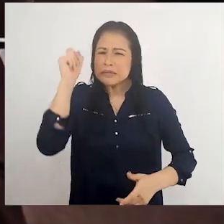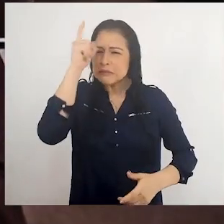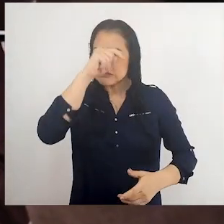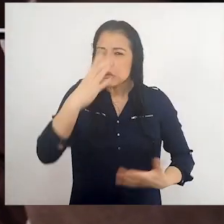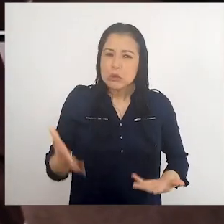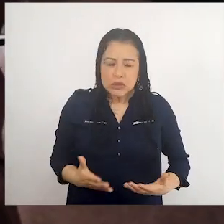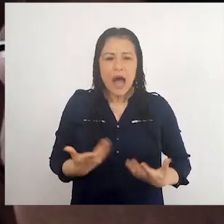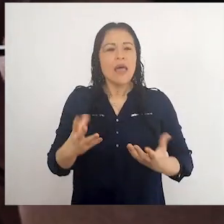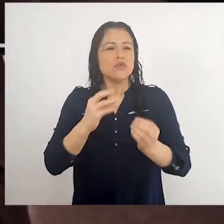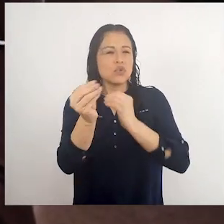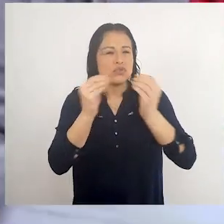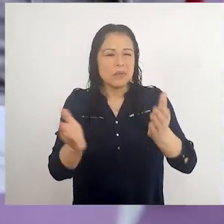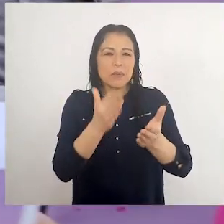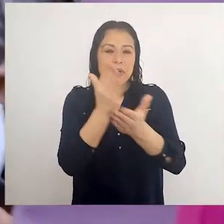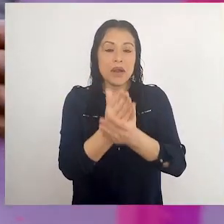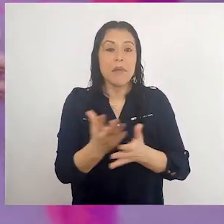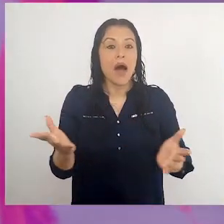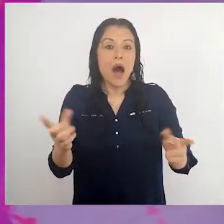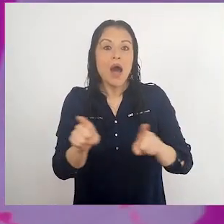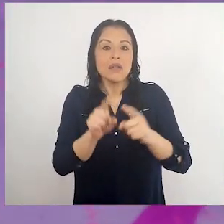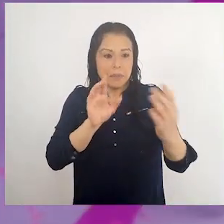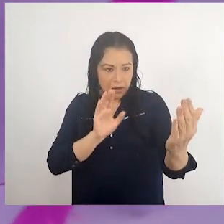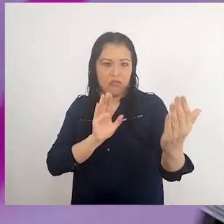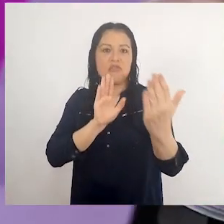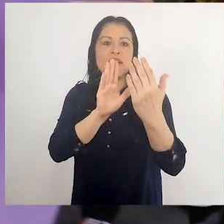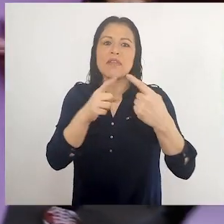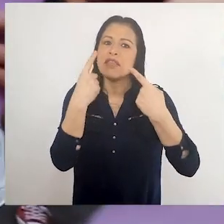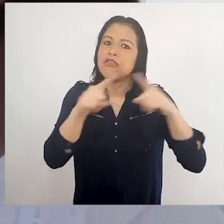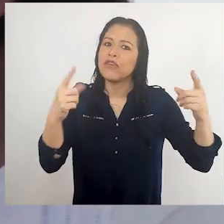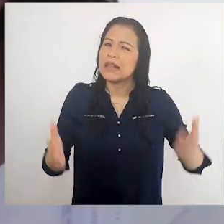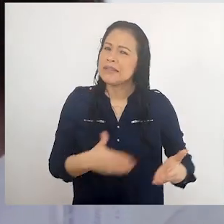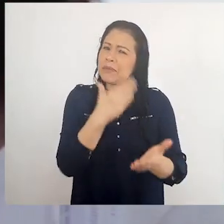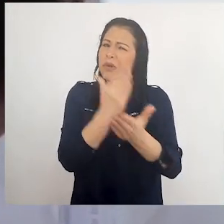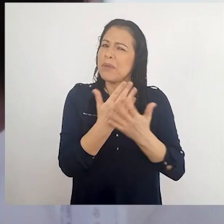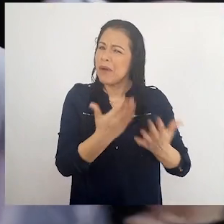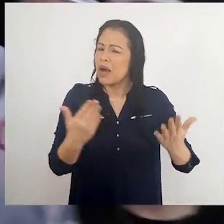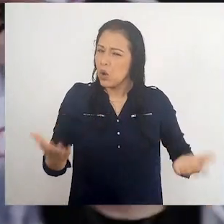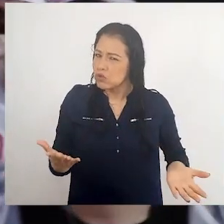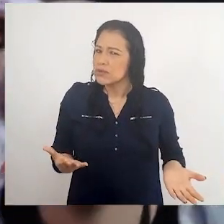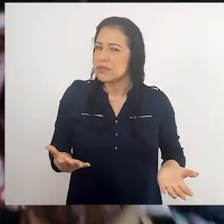afrontamos problemas y nos encontramos frente a diversas situaciones.